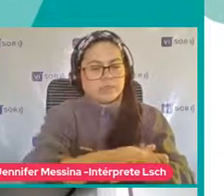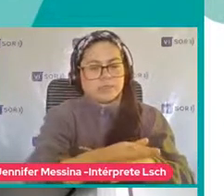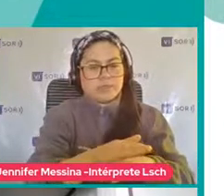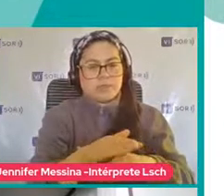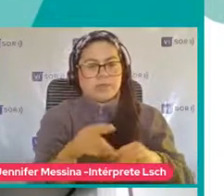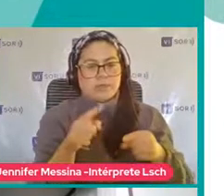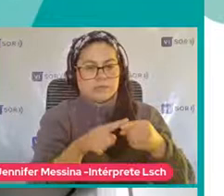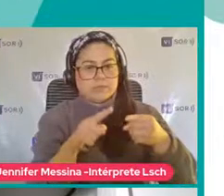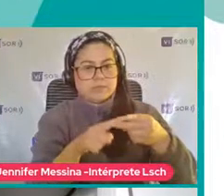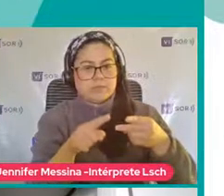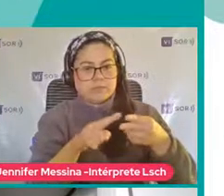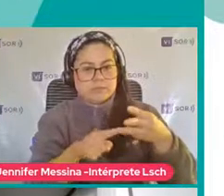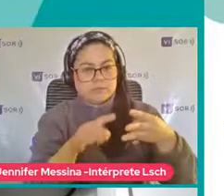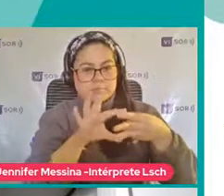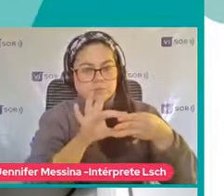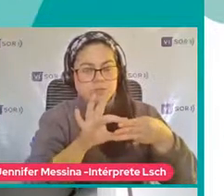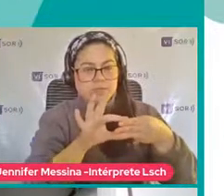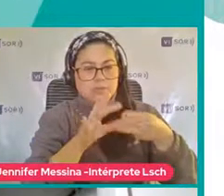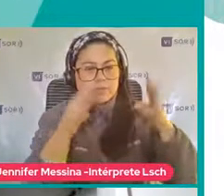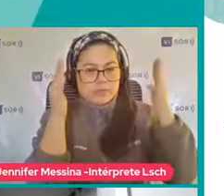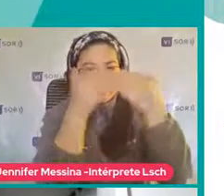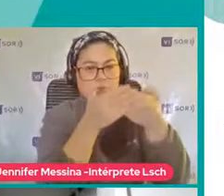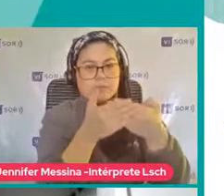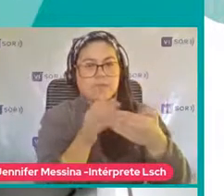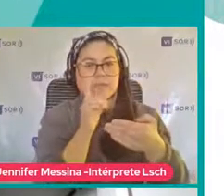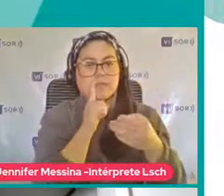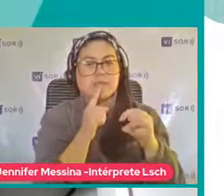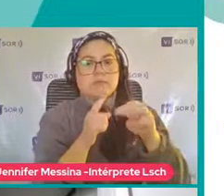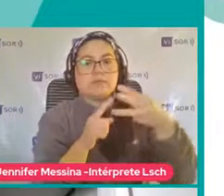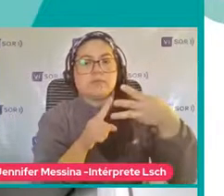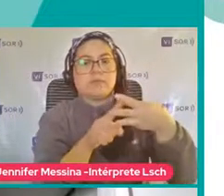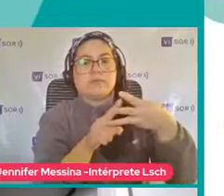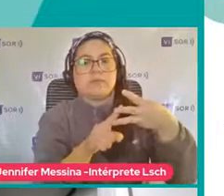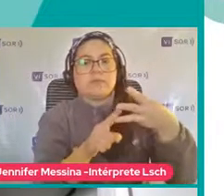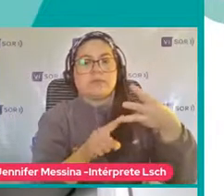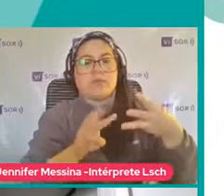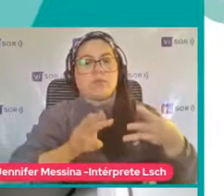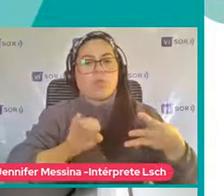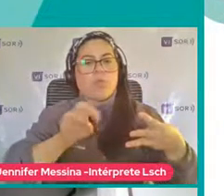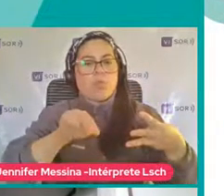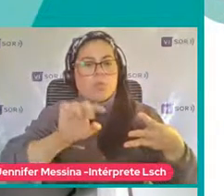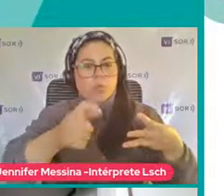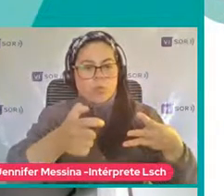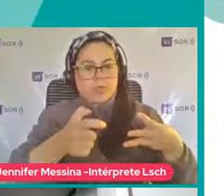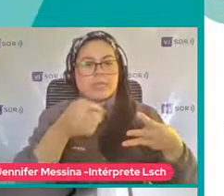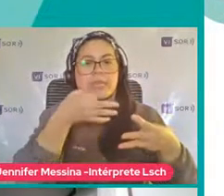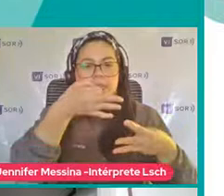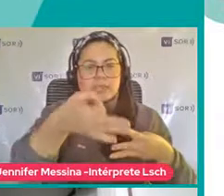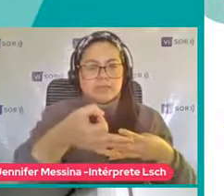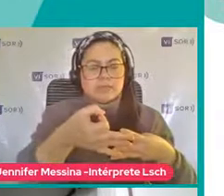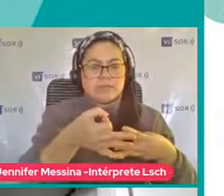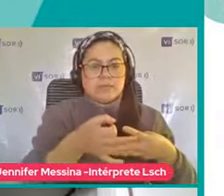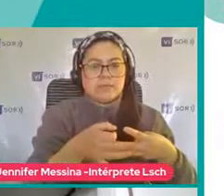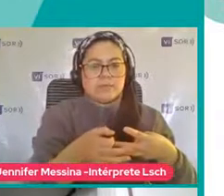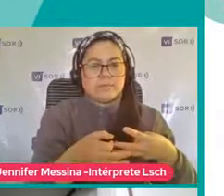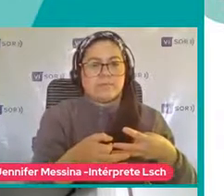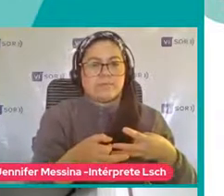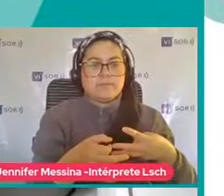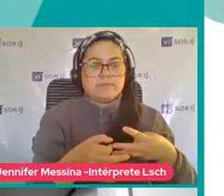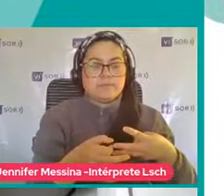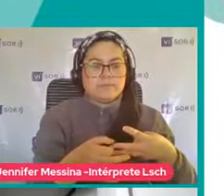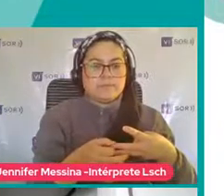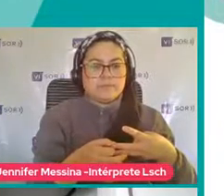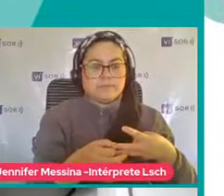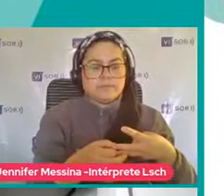núcleos De este trastorno De la triada De Wynn Que nos dice Entonces Nos menciona Que dentro De las alteraciones